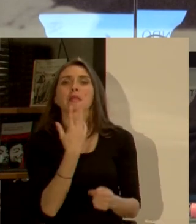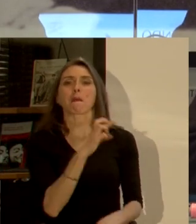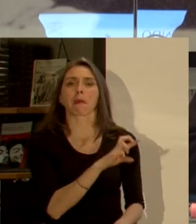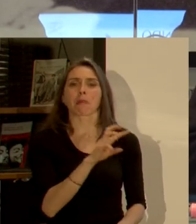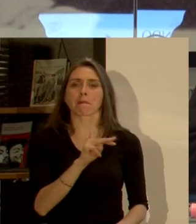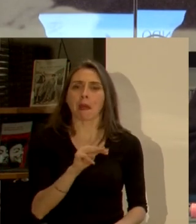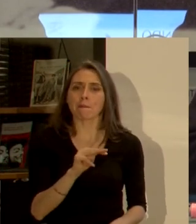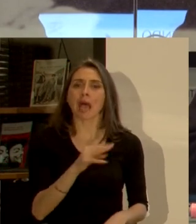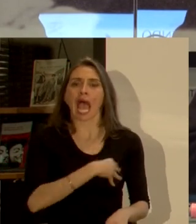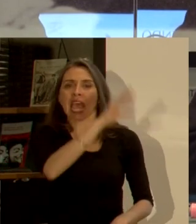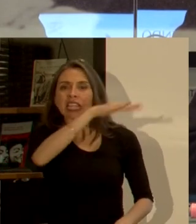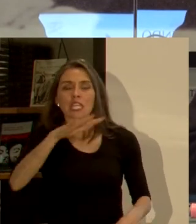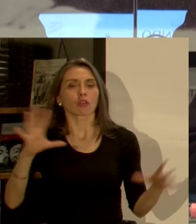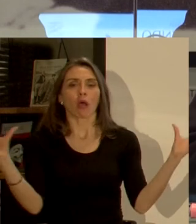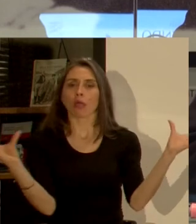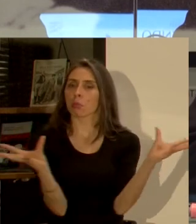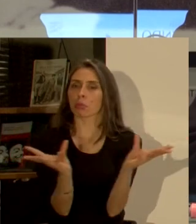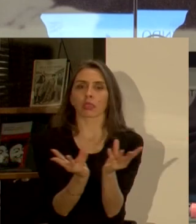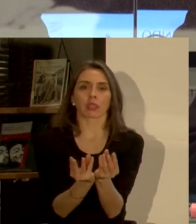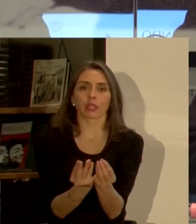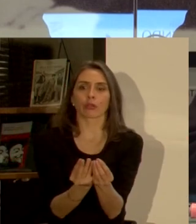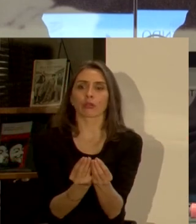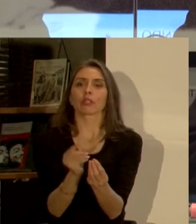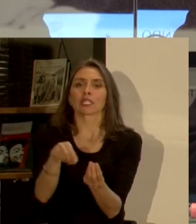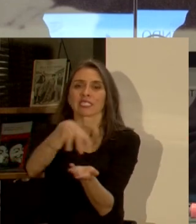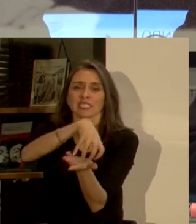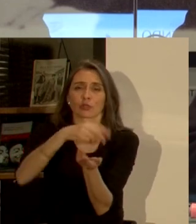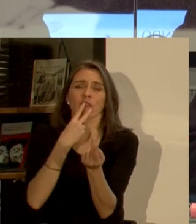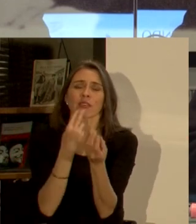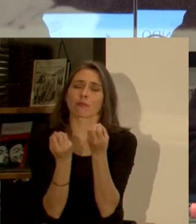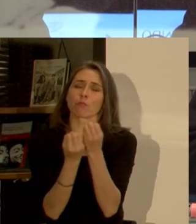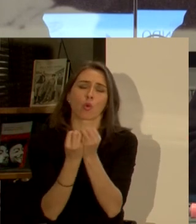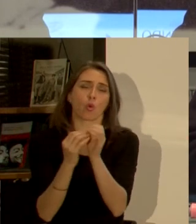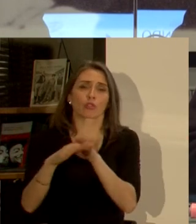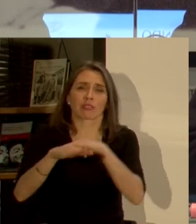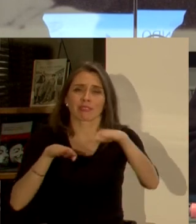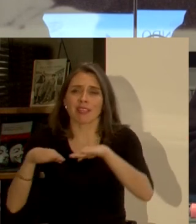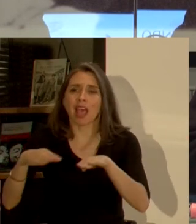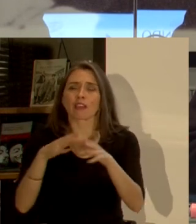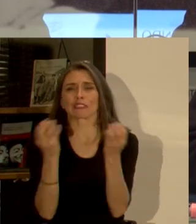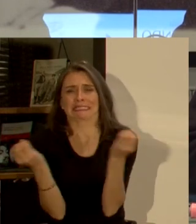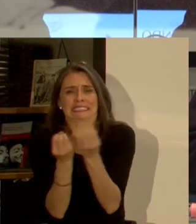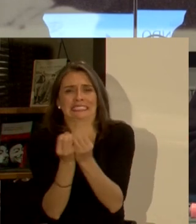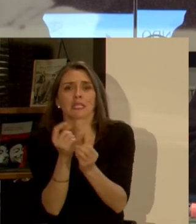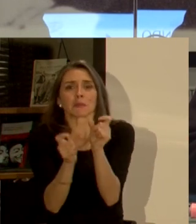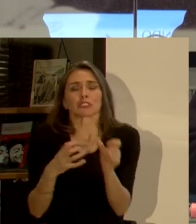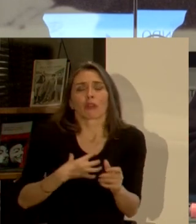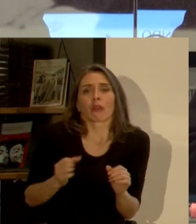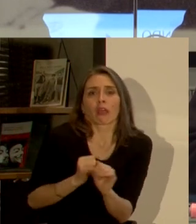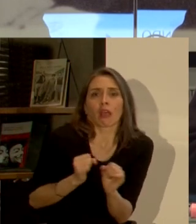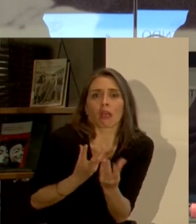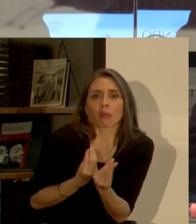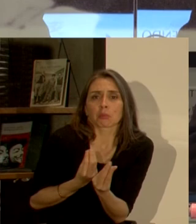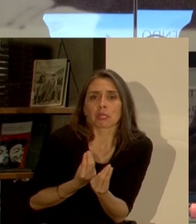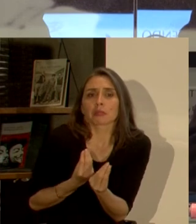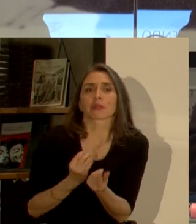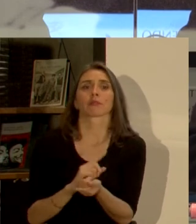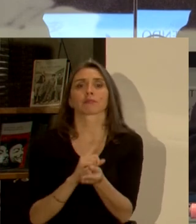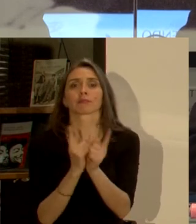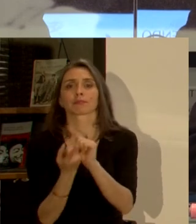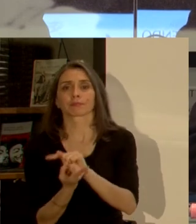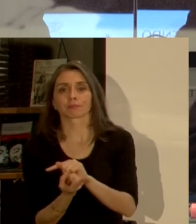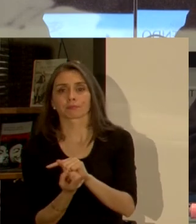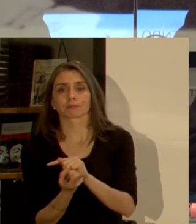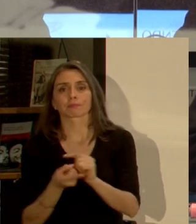bajando de como finalmente vivimos en una ciudad congestionada con temor para finalmente entrar